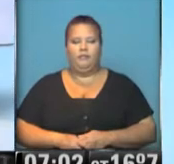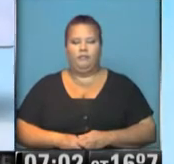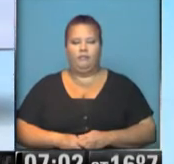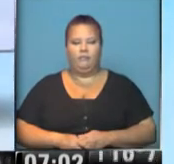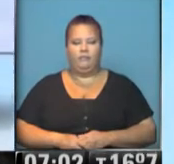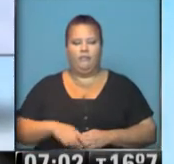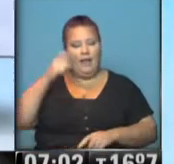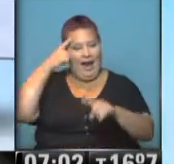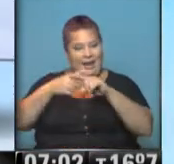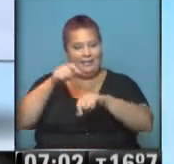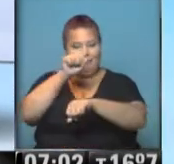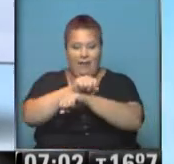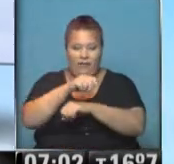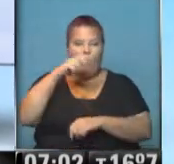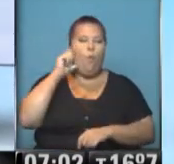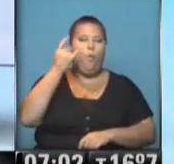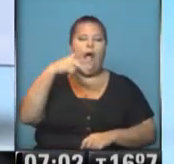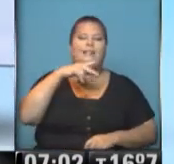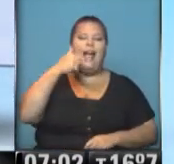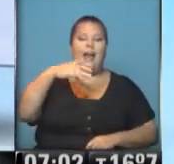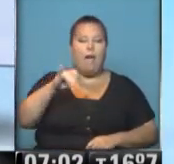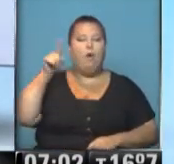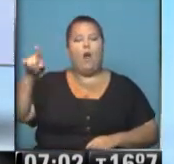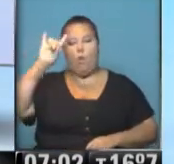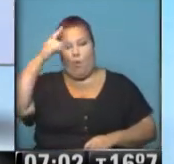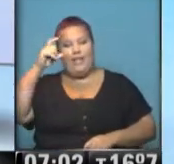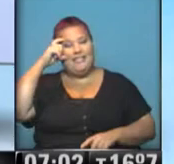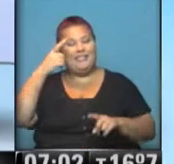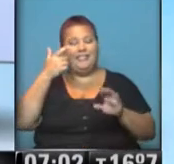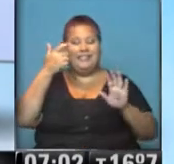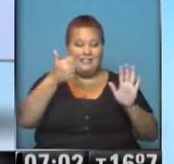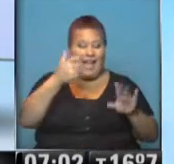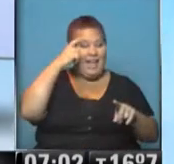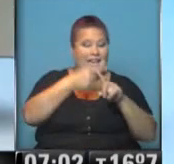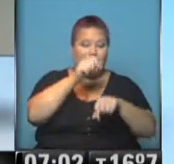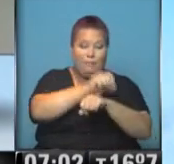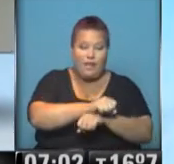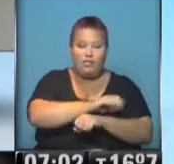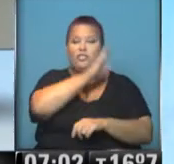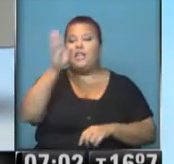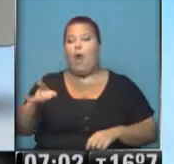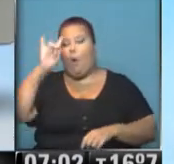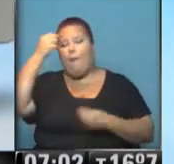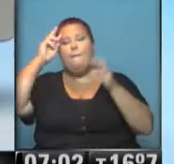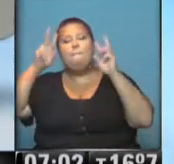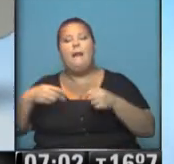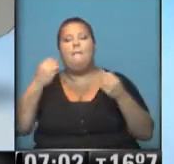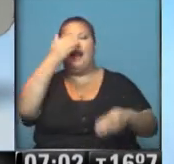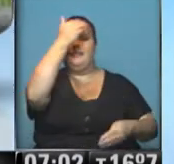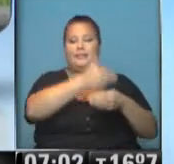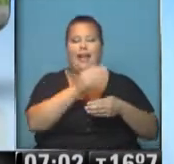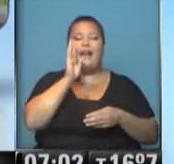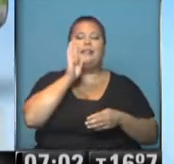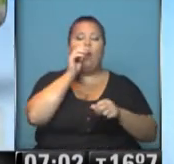Ex-presos de Guantánamo en Uruguay. Los seis ex-reclusos arribaron a Montevideo como parte del plan para cerrar la prisión